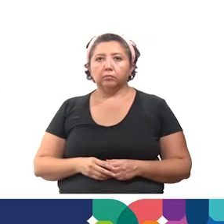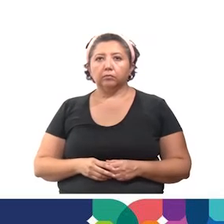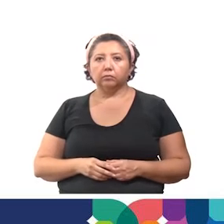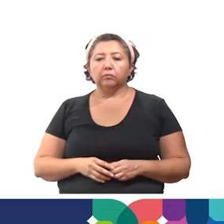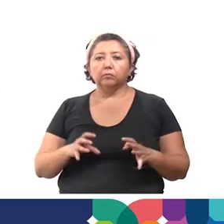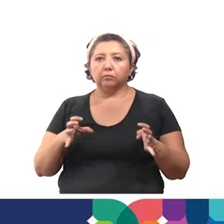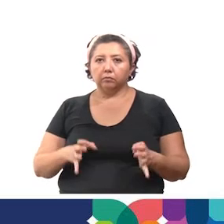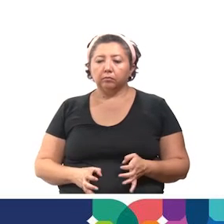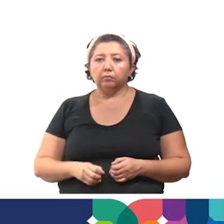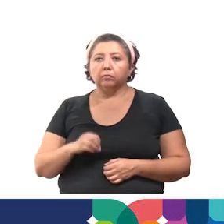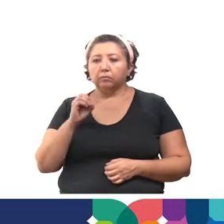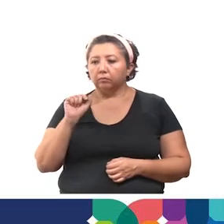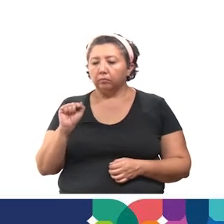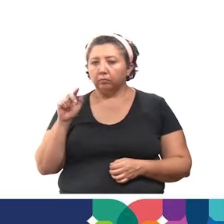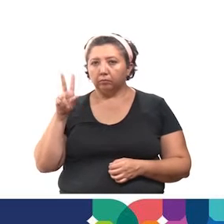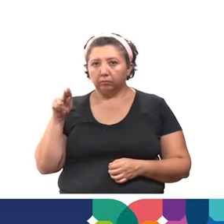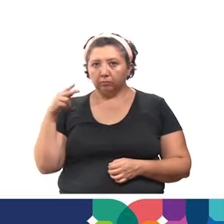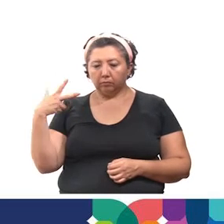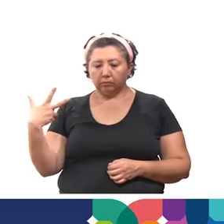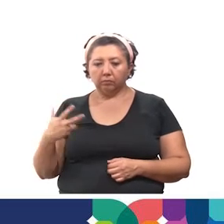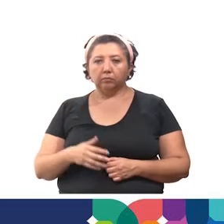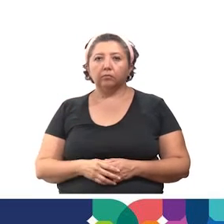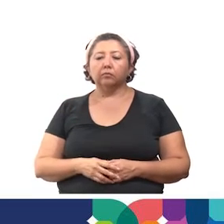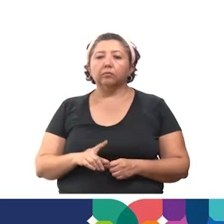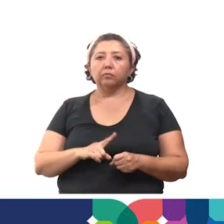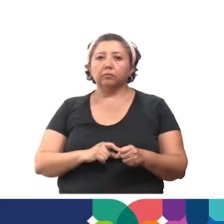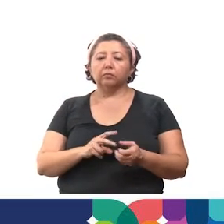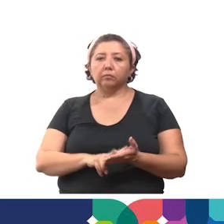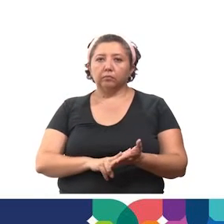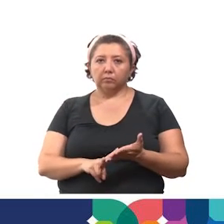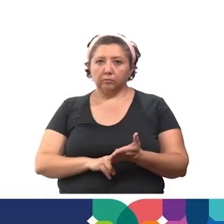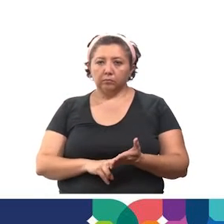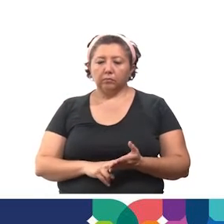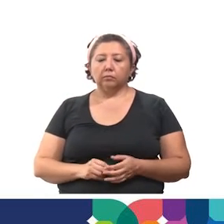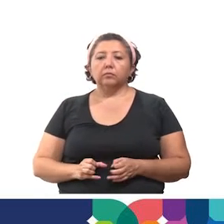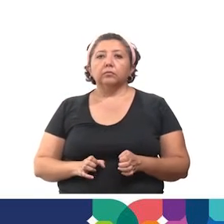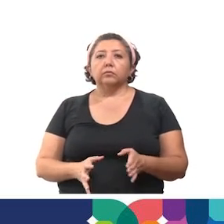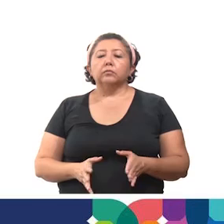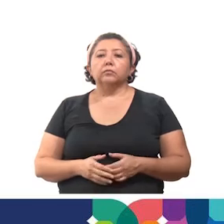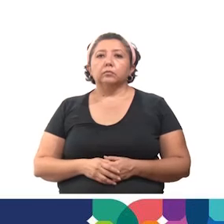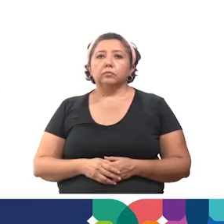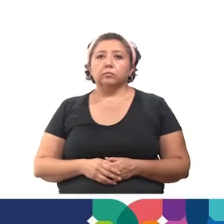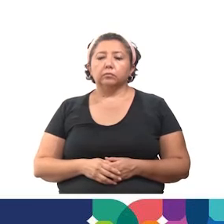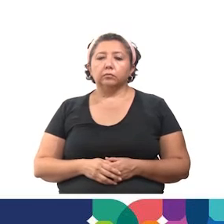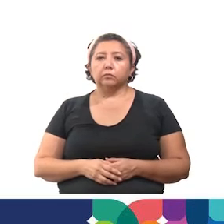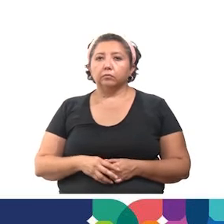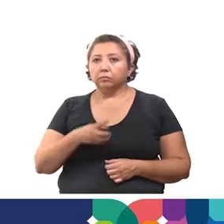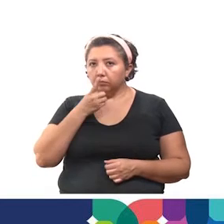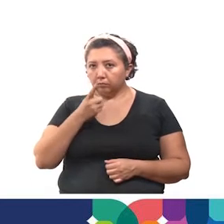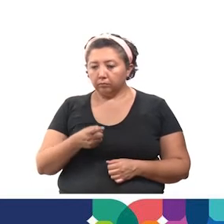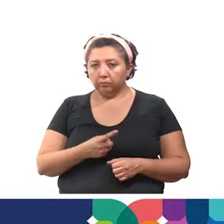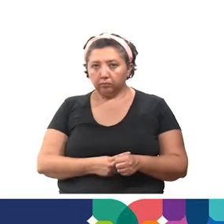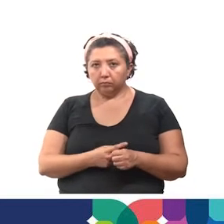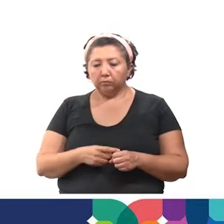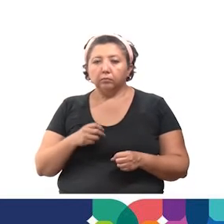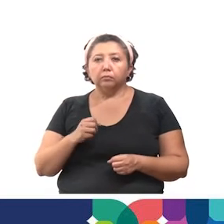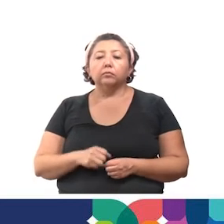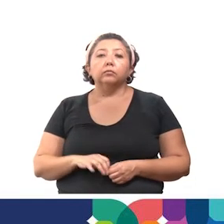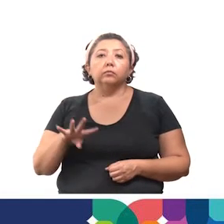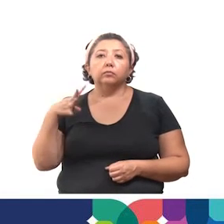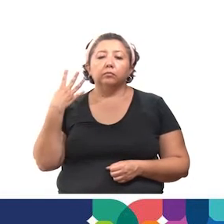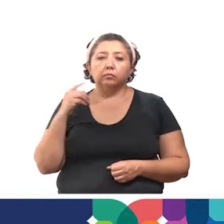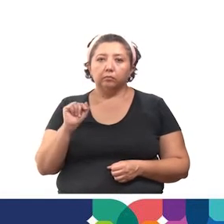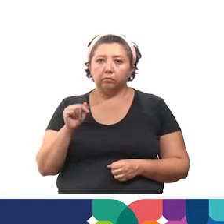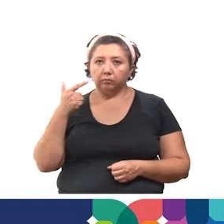está en 0.88. Es de color verde y está estable. La positividad de los casos es de